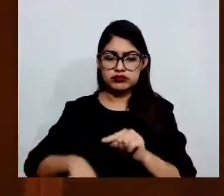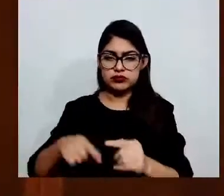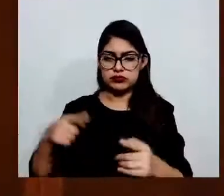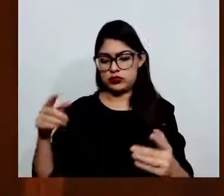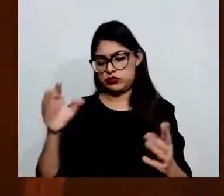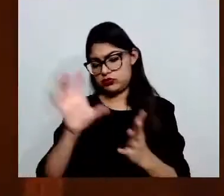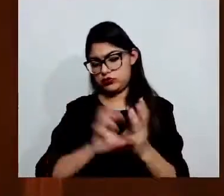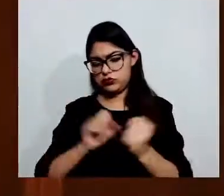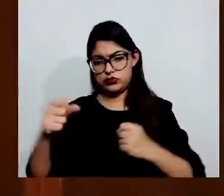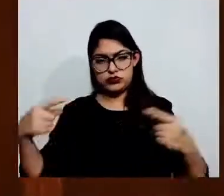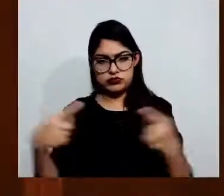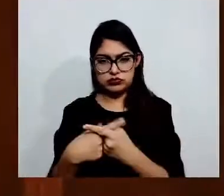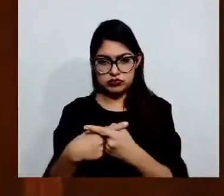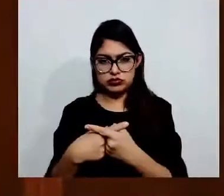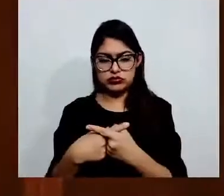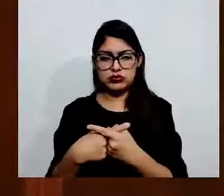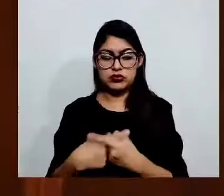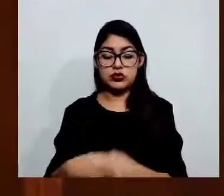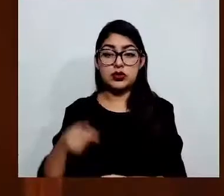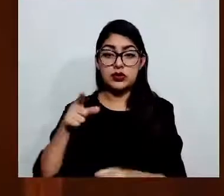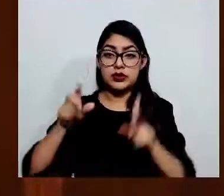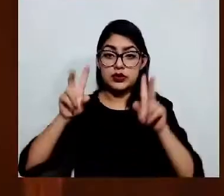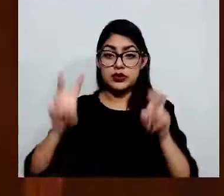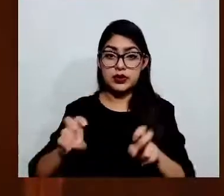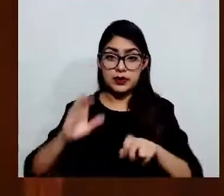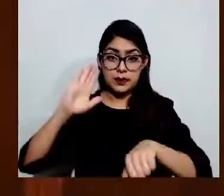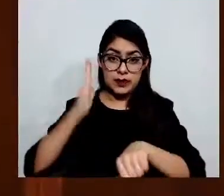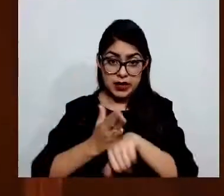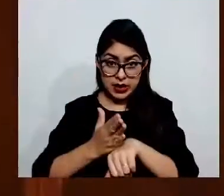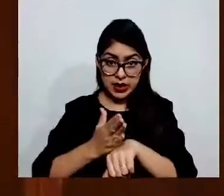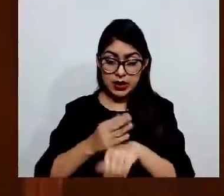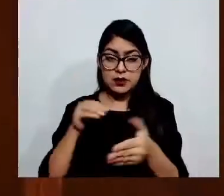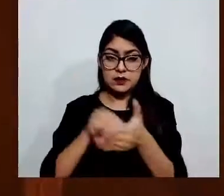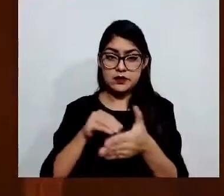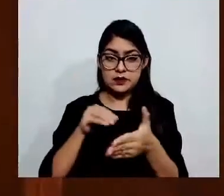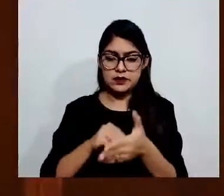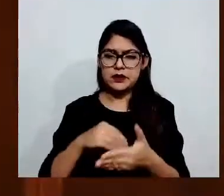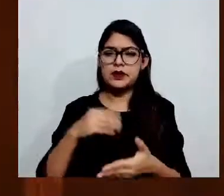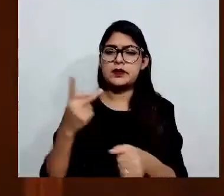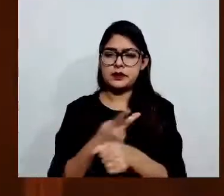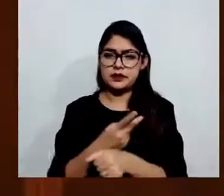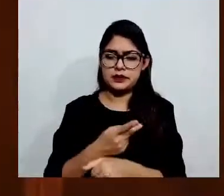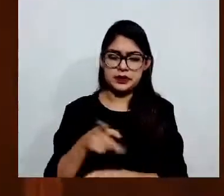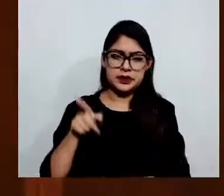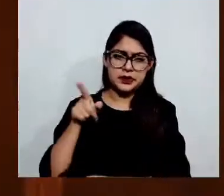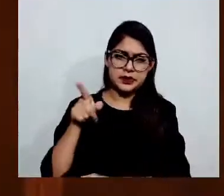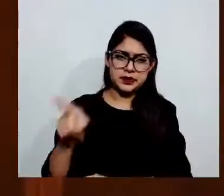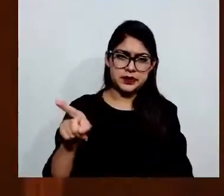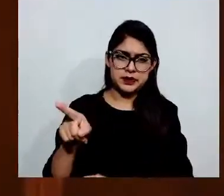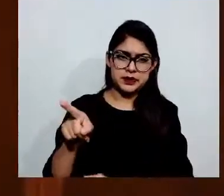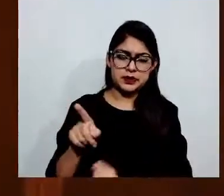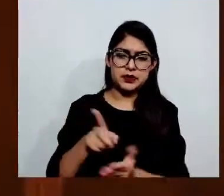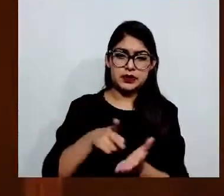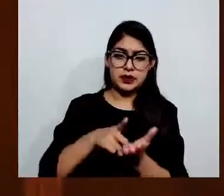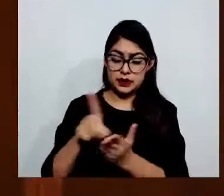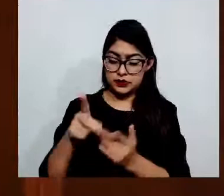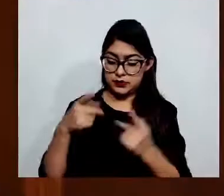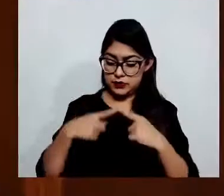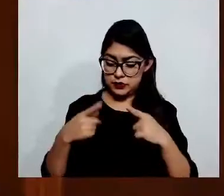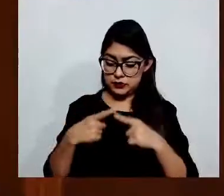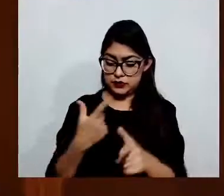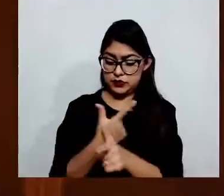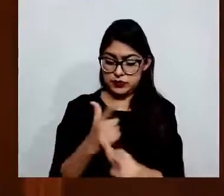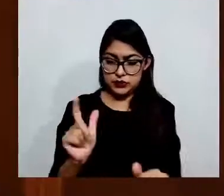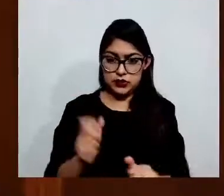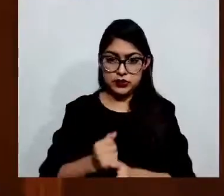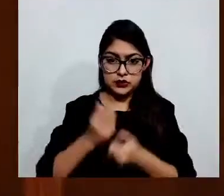vigente implica la posible violación tanto del derecho a la libertad de expresión como del principio de